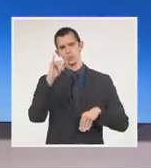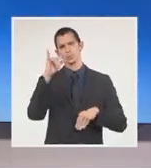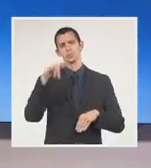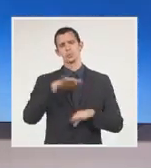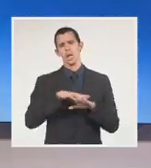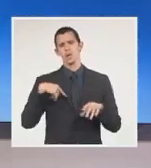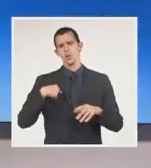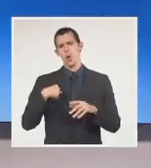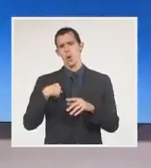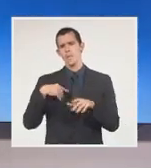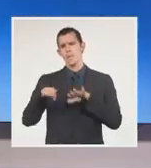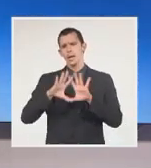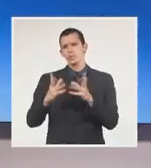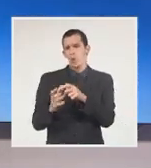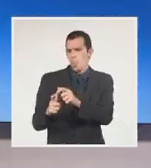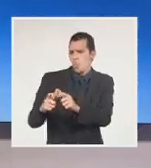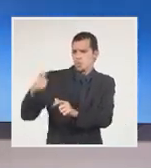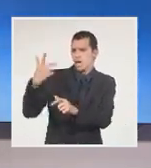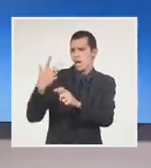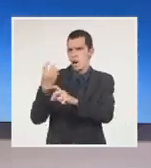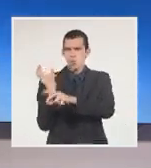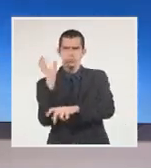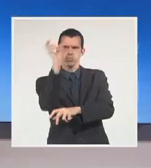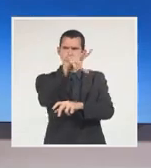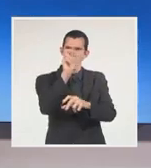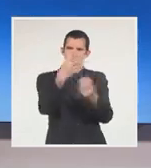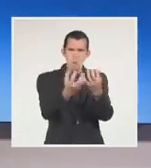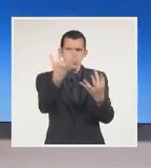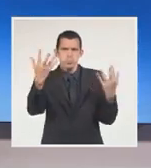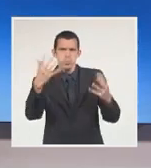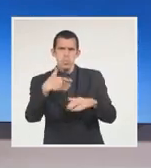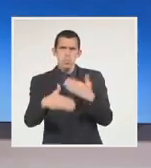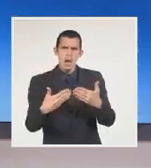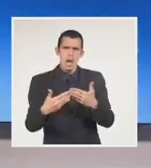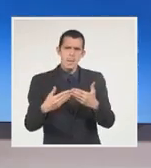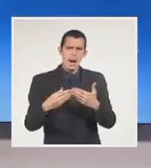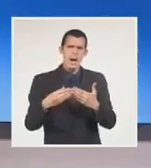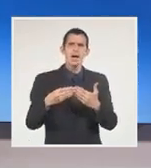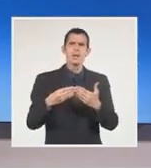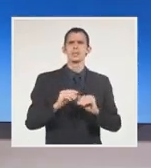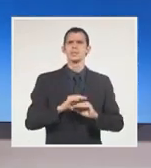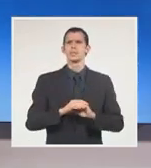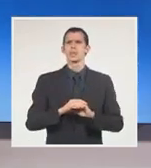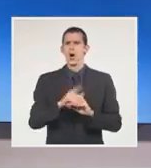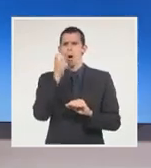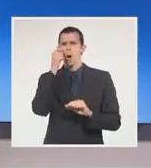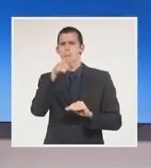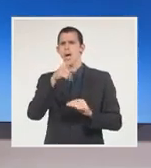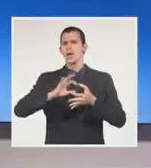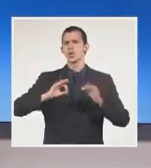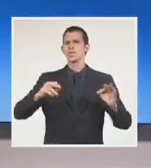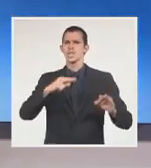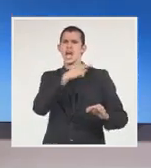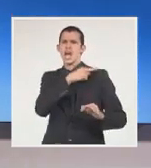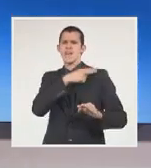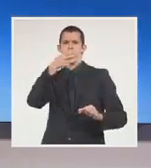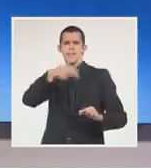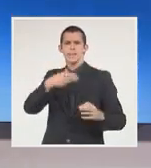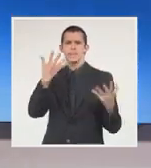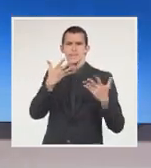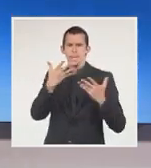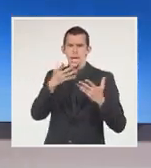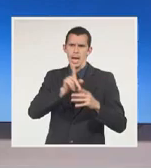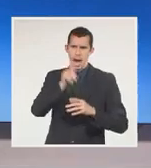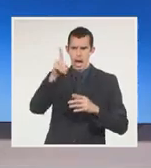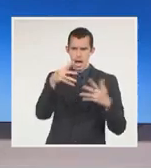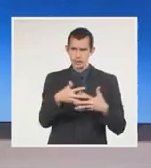través de las redes sociales por cubanos residentes en Estados Unidos. En aquella oportunidad, esa persona afirmó algo que yo